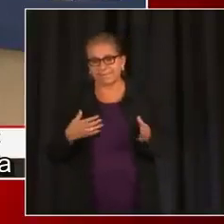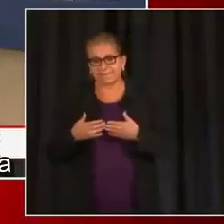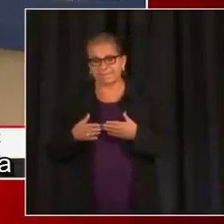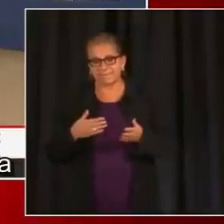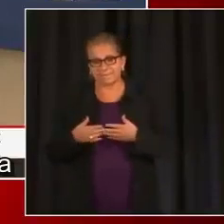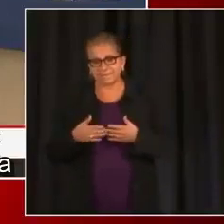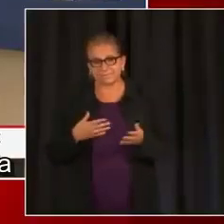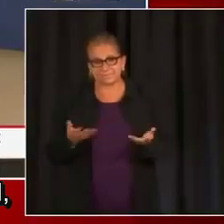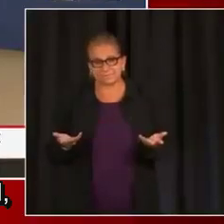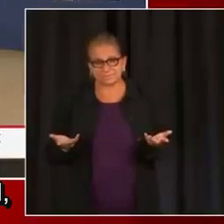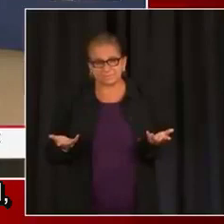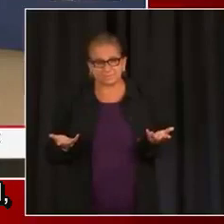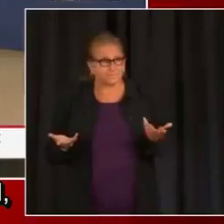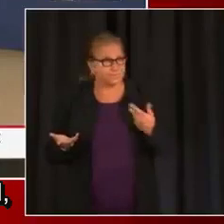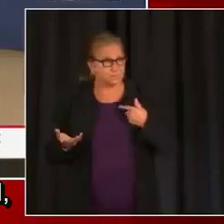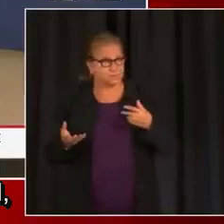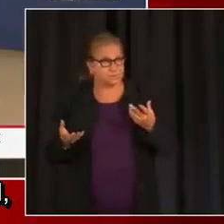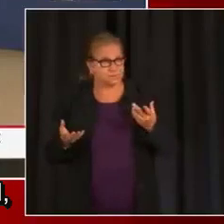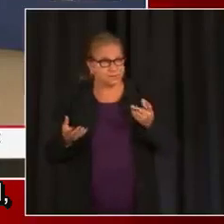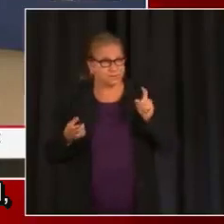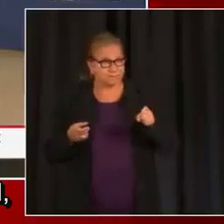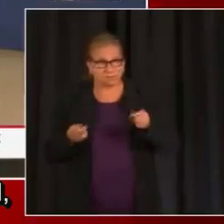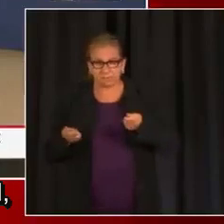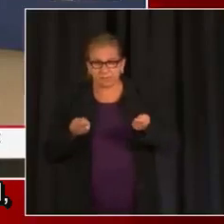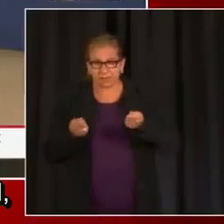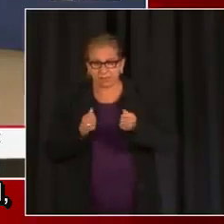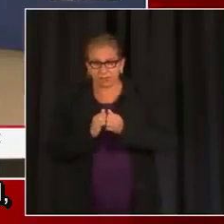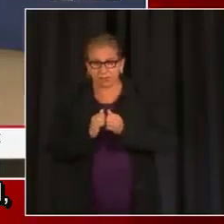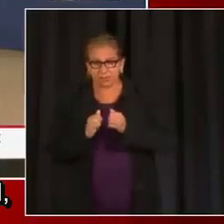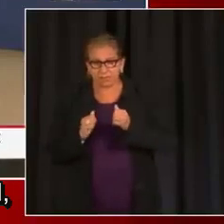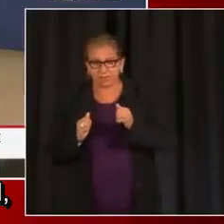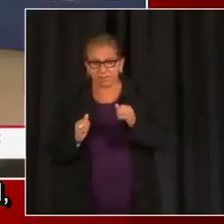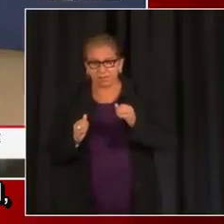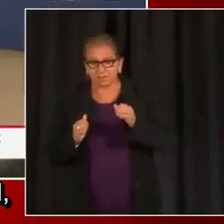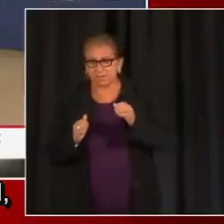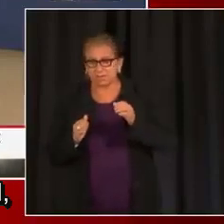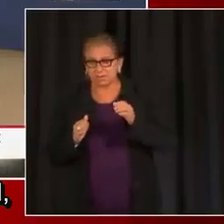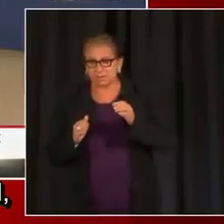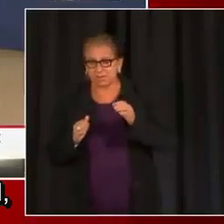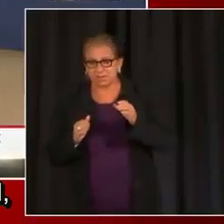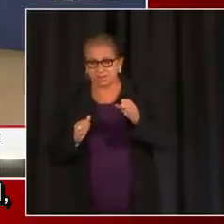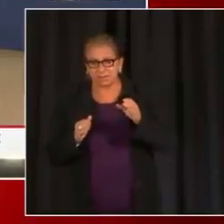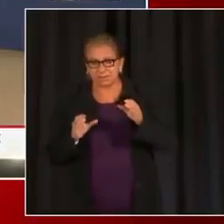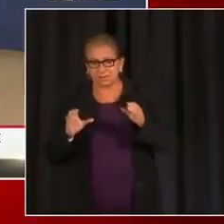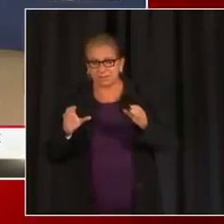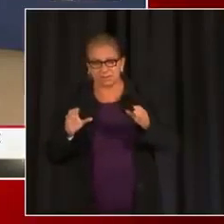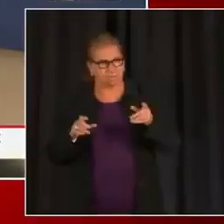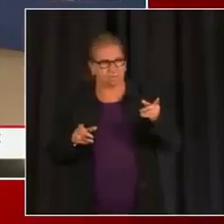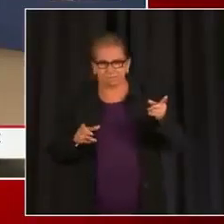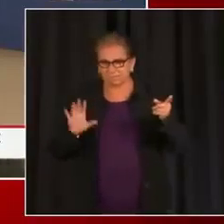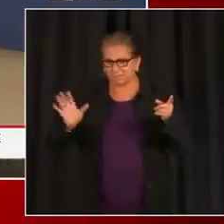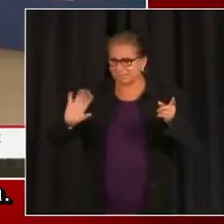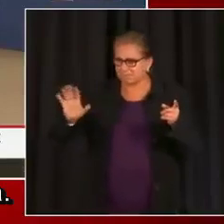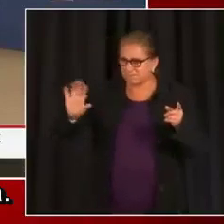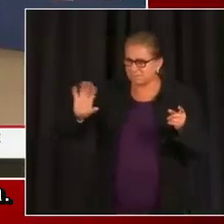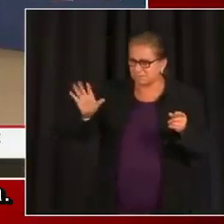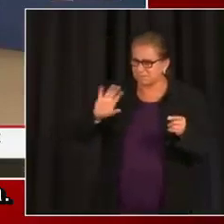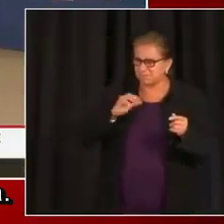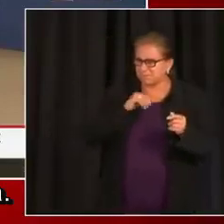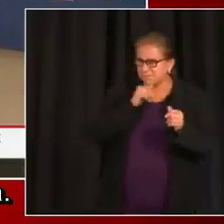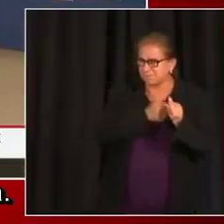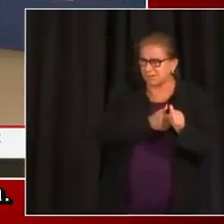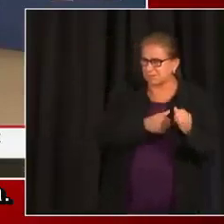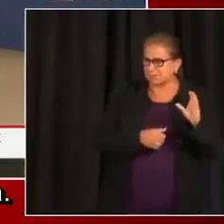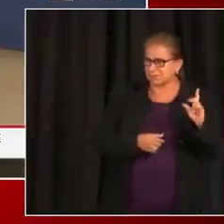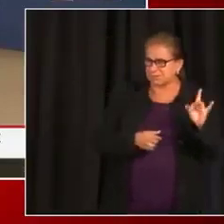independiente y que no importaba que estuvieran debajo del gobierno federal, que eran independientes. A ver, te voy a